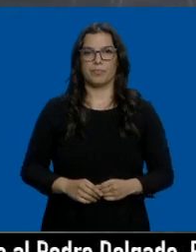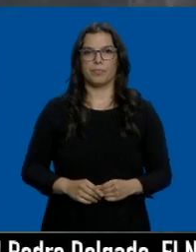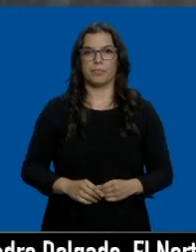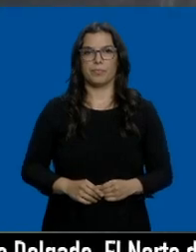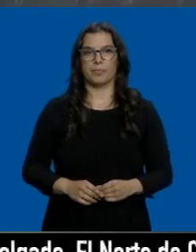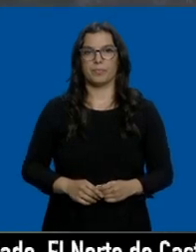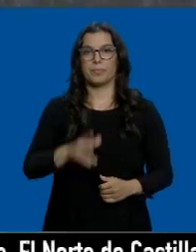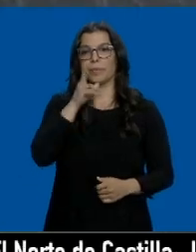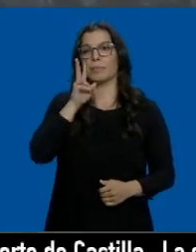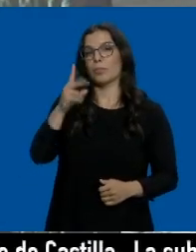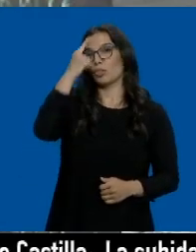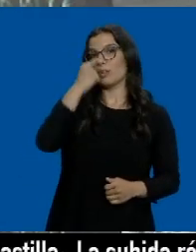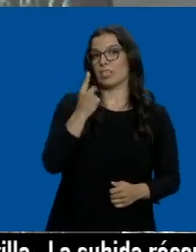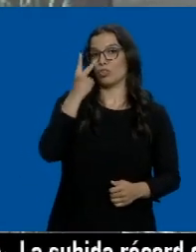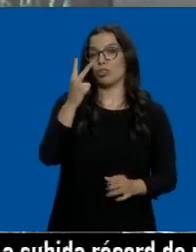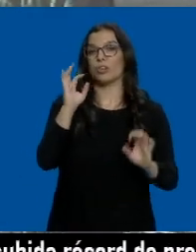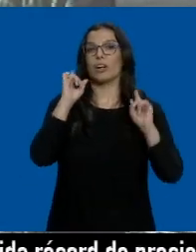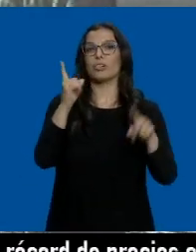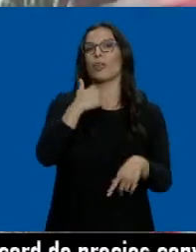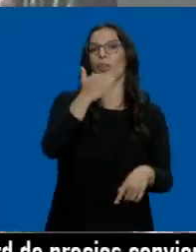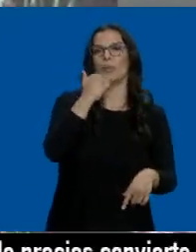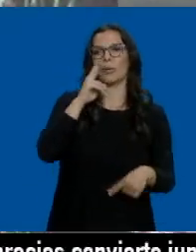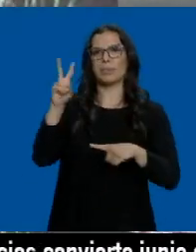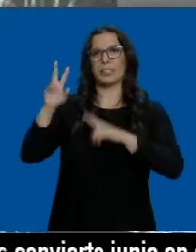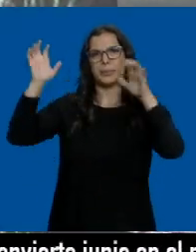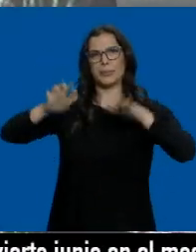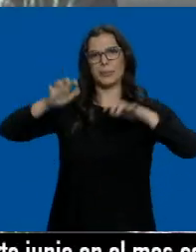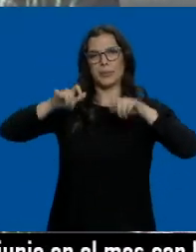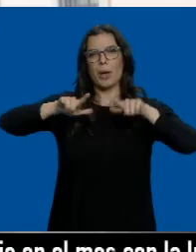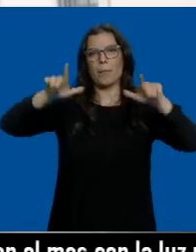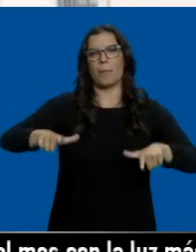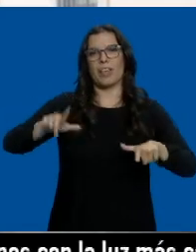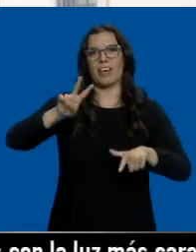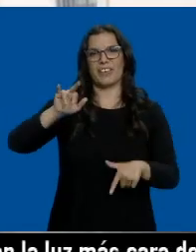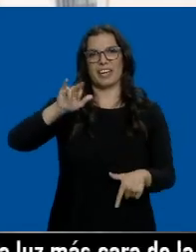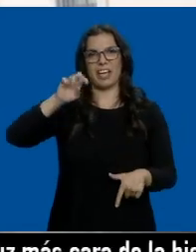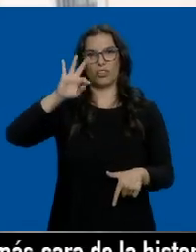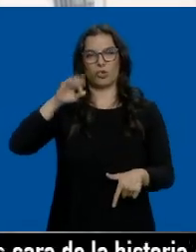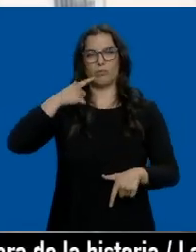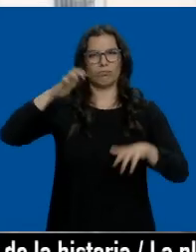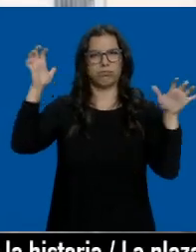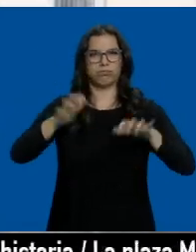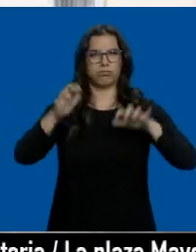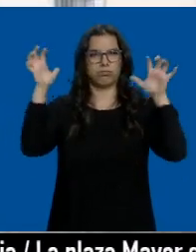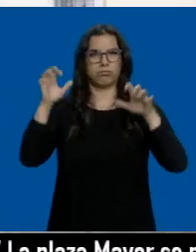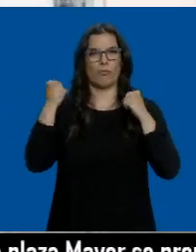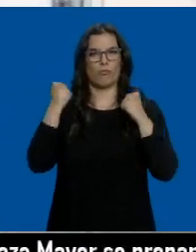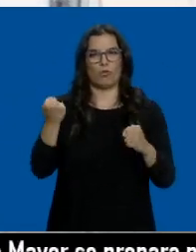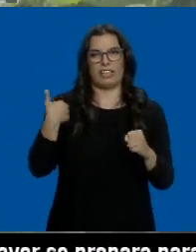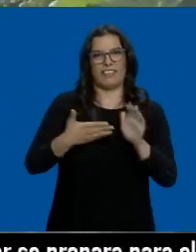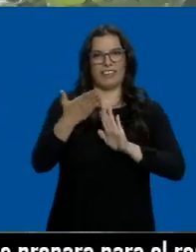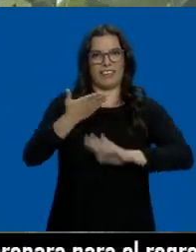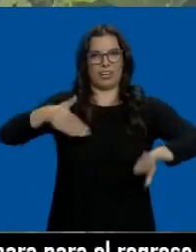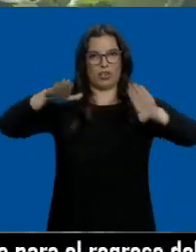Y vamos con dos imágenes, en este caso de Zamora, y vemos la lluvia ayer en la plaza de Viriato, cómo caía con intensidad durante las últimas horas del día.